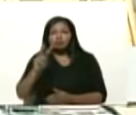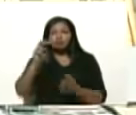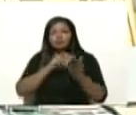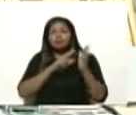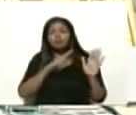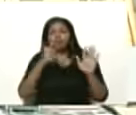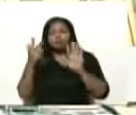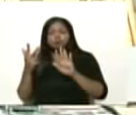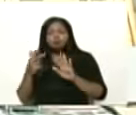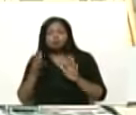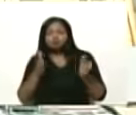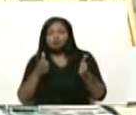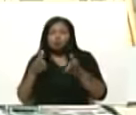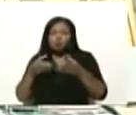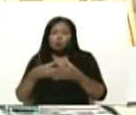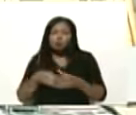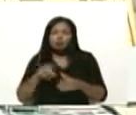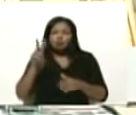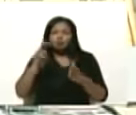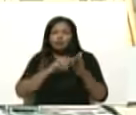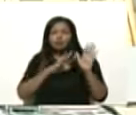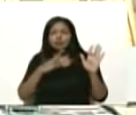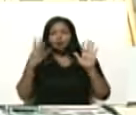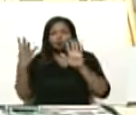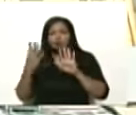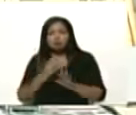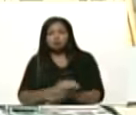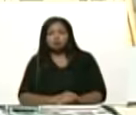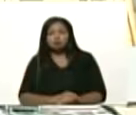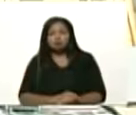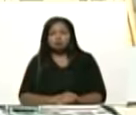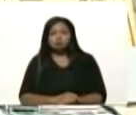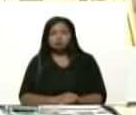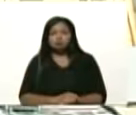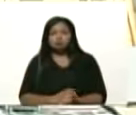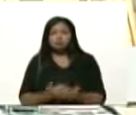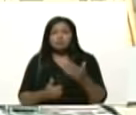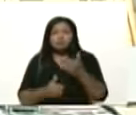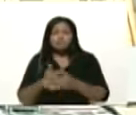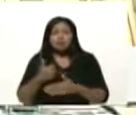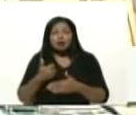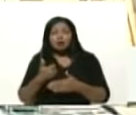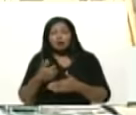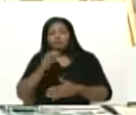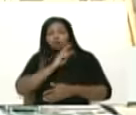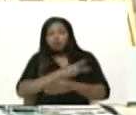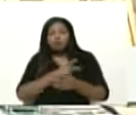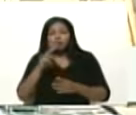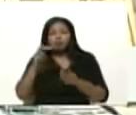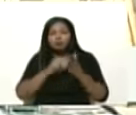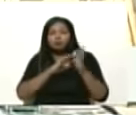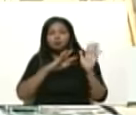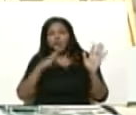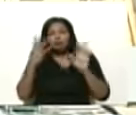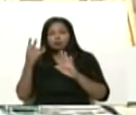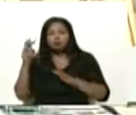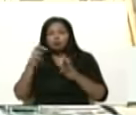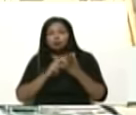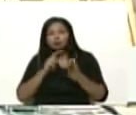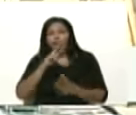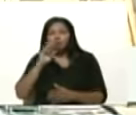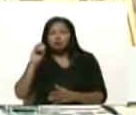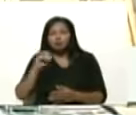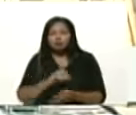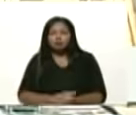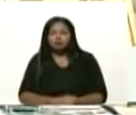y parte del 2019 y después la guerra vino más cruel y sucia que nunca en el 2019, 2020 y ahora vamos